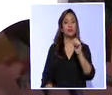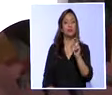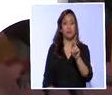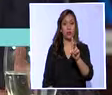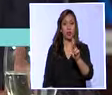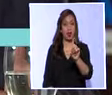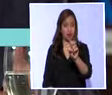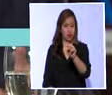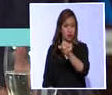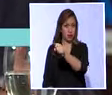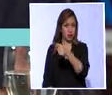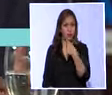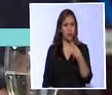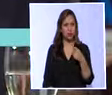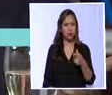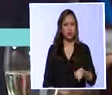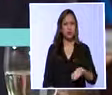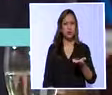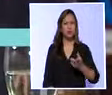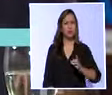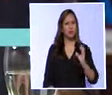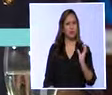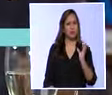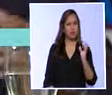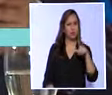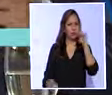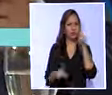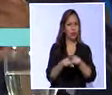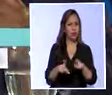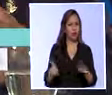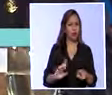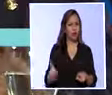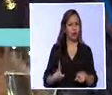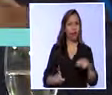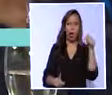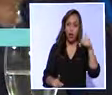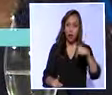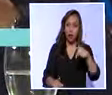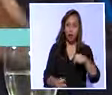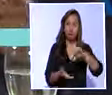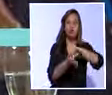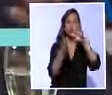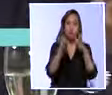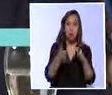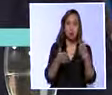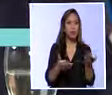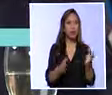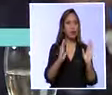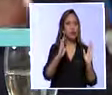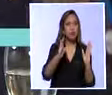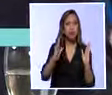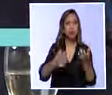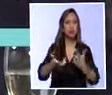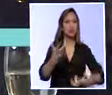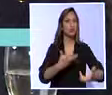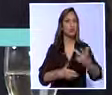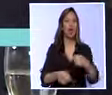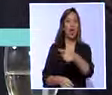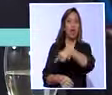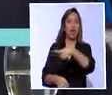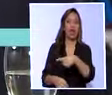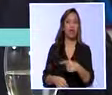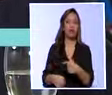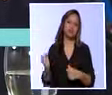fue enfático en criticar la postura de Tello. Aquí hay una participación de la ciudadanía que no les gusta porque no ganan.